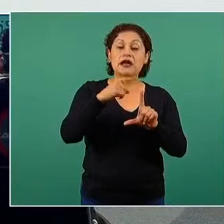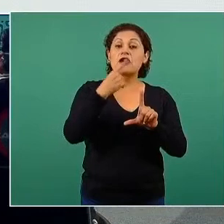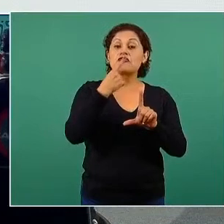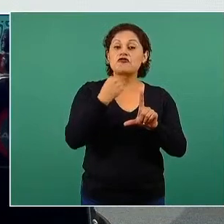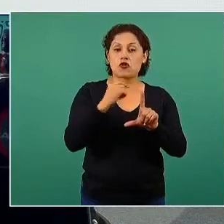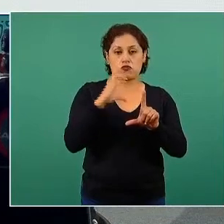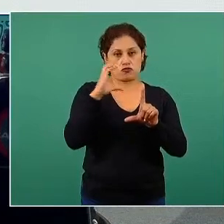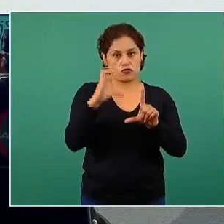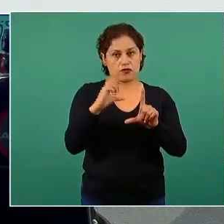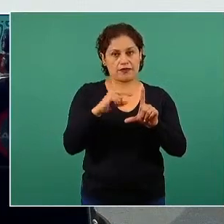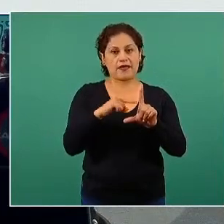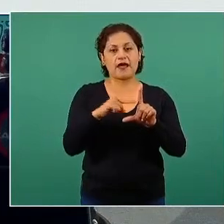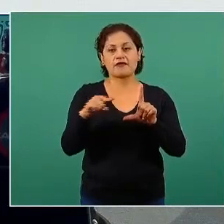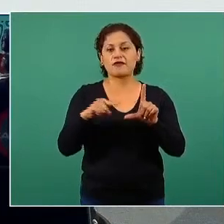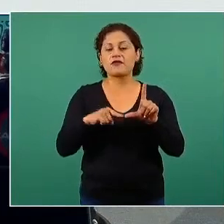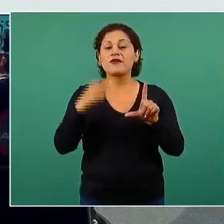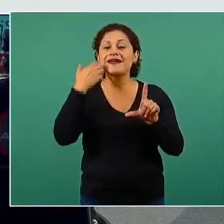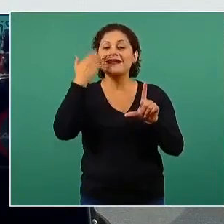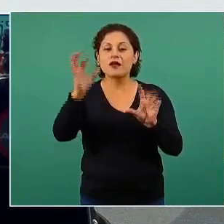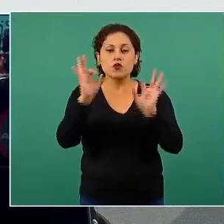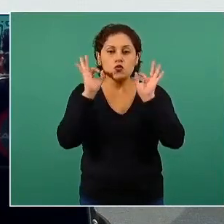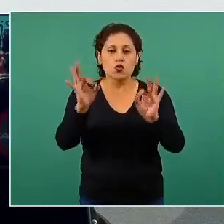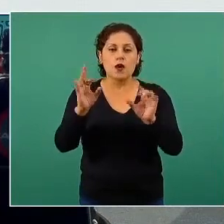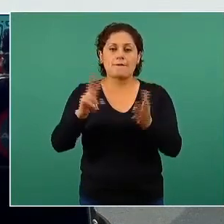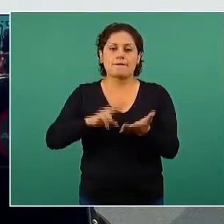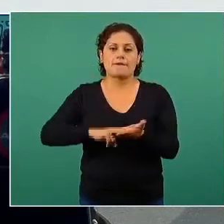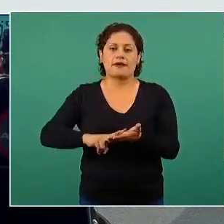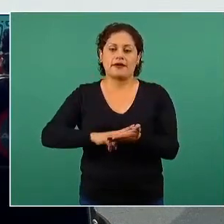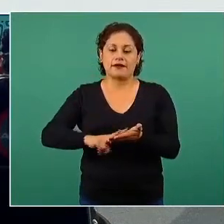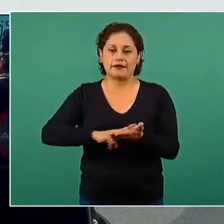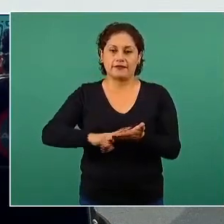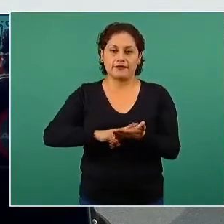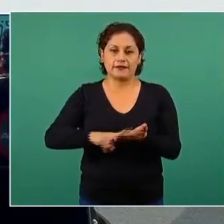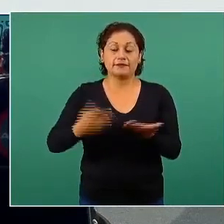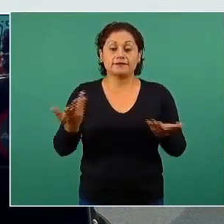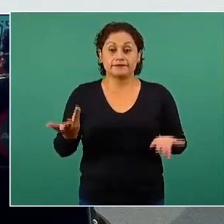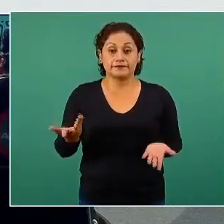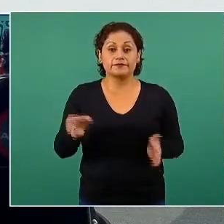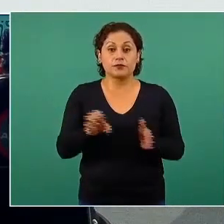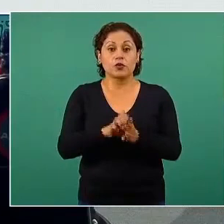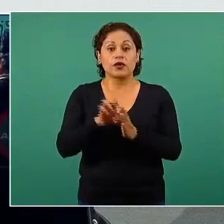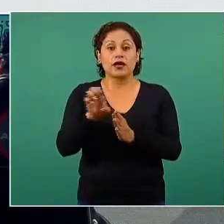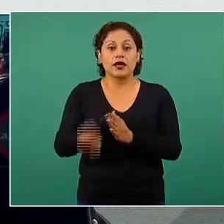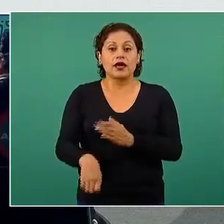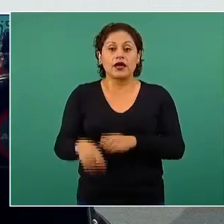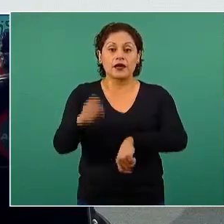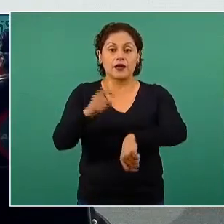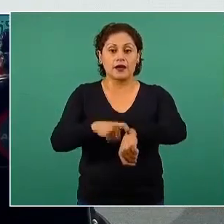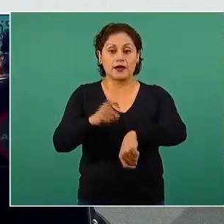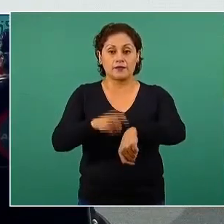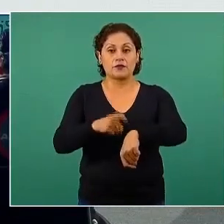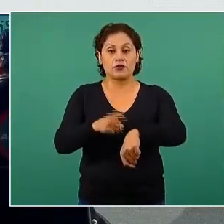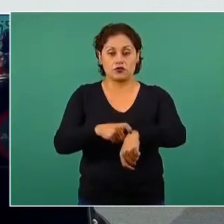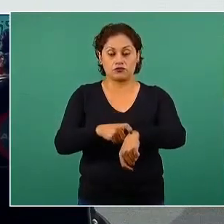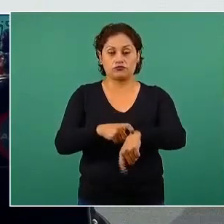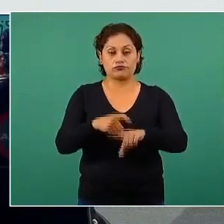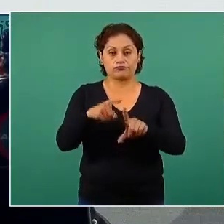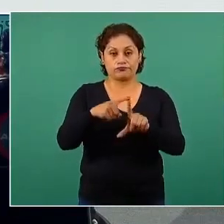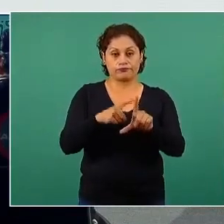ver que para estar en el color verde, tenemos que tener un tiempo al día sentado muy bajo